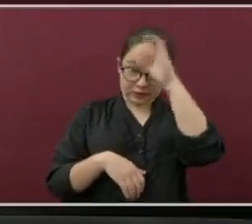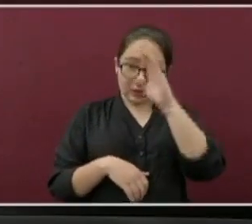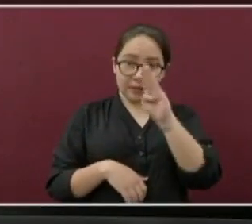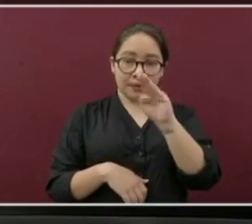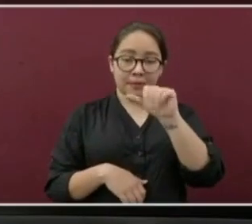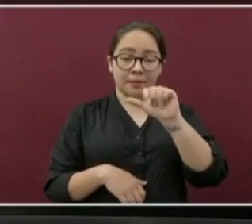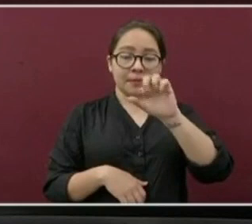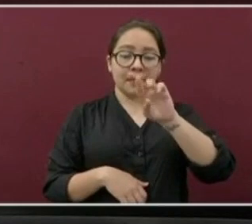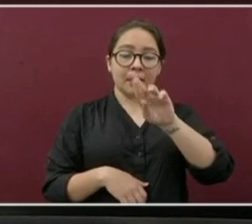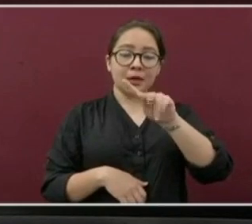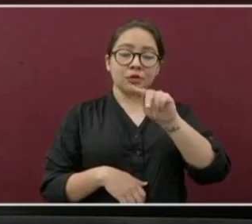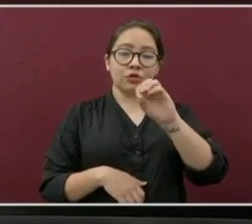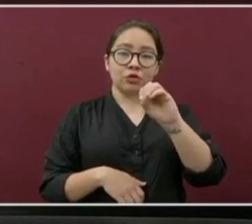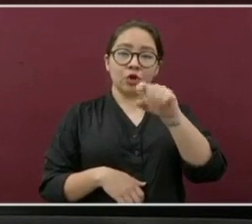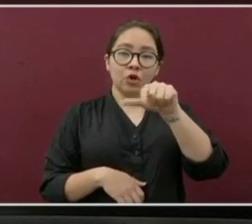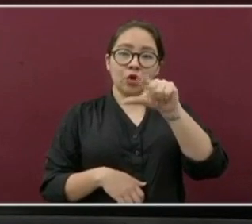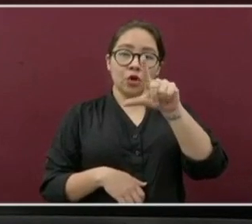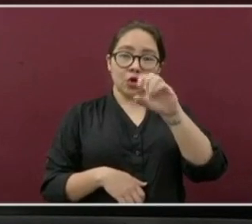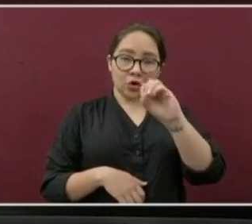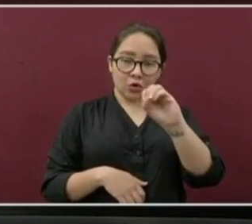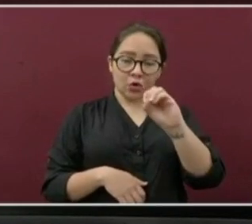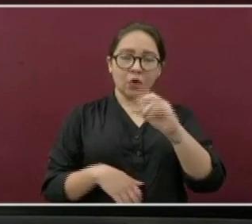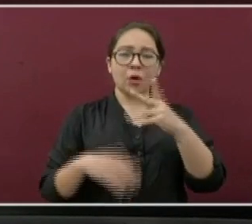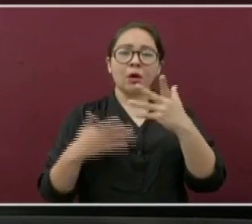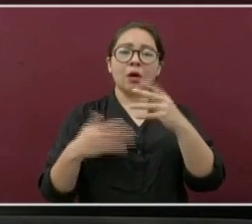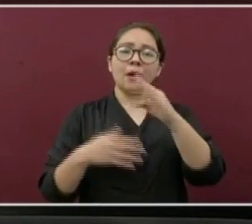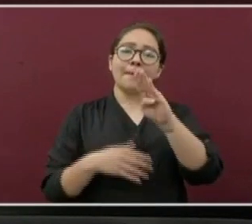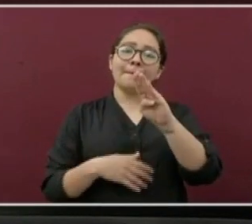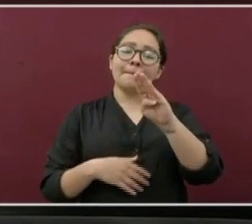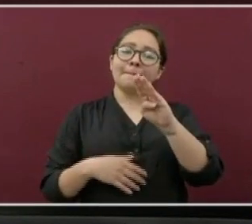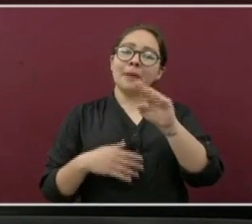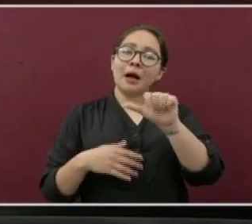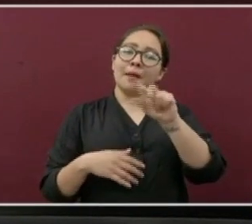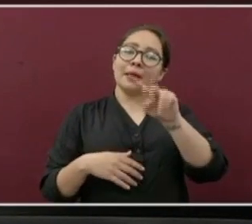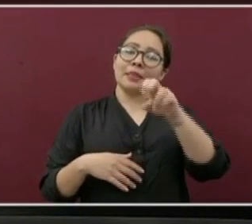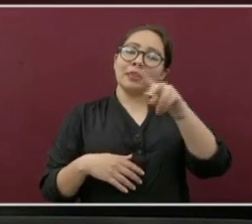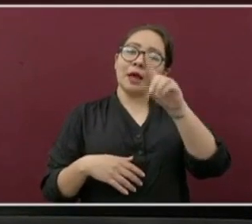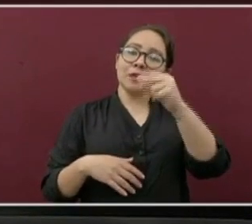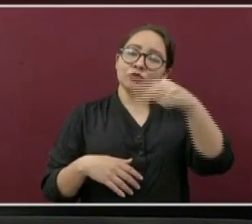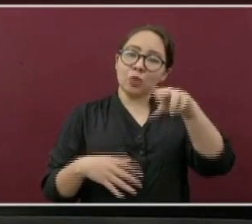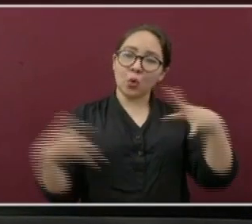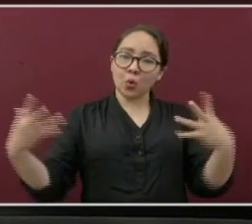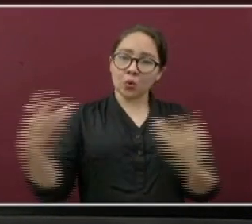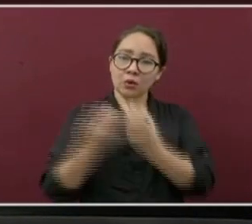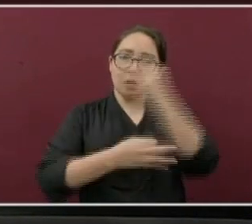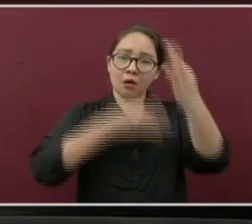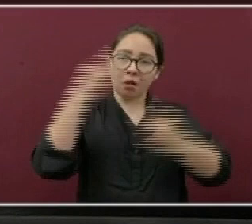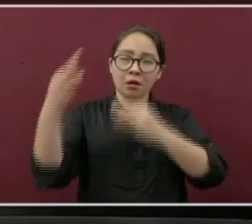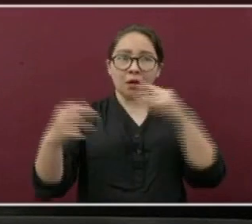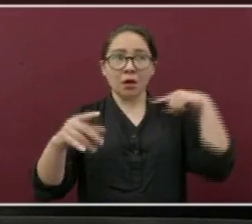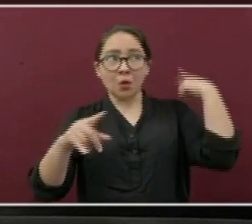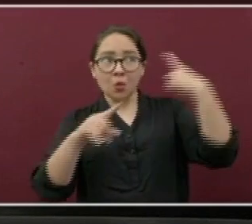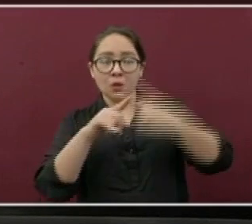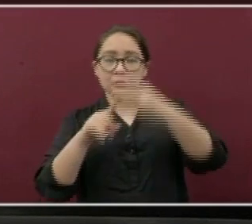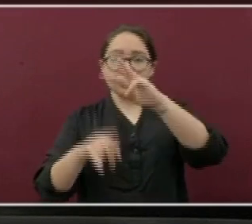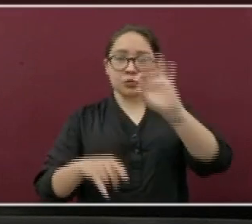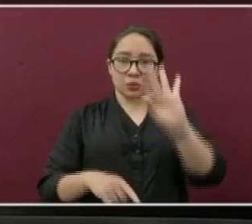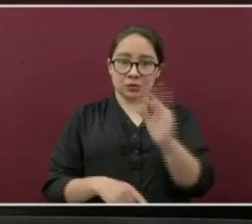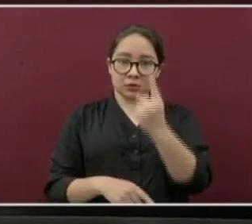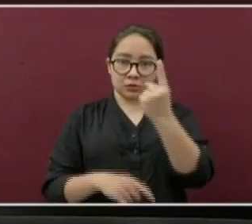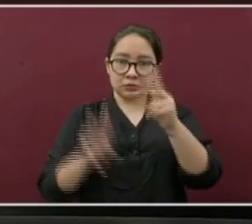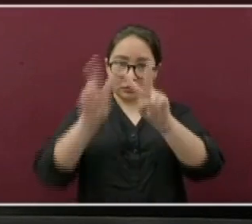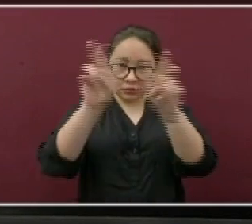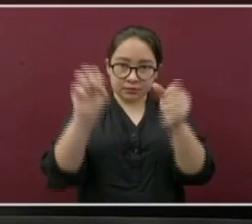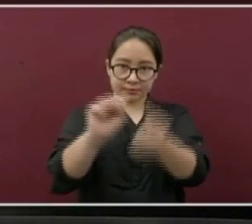Borromeo, con quienes llevaremos a cabo el informe número 341 de la actualización del coronavirus